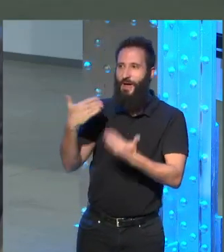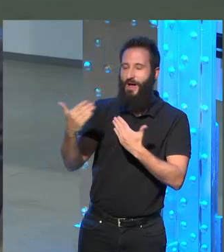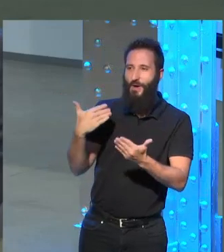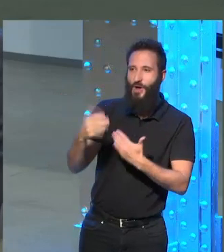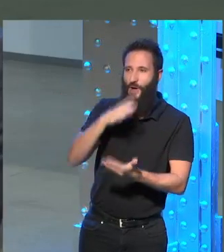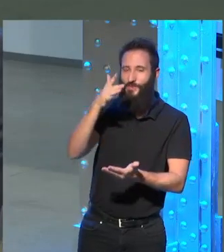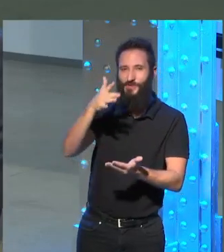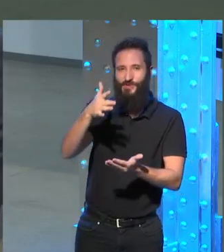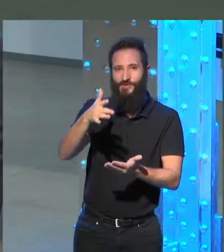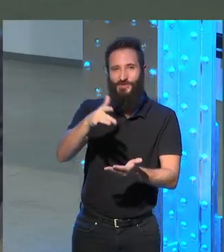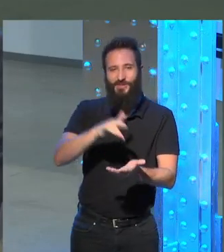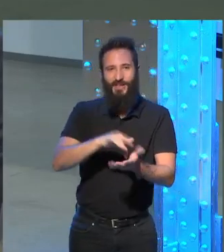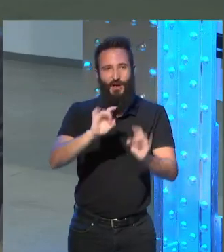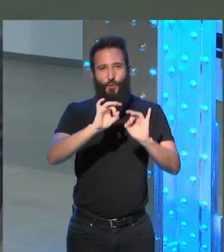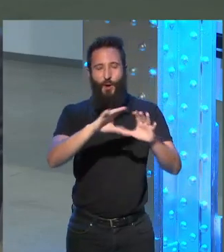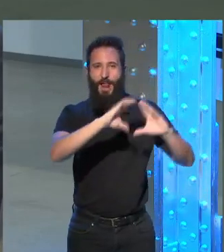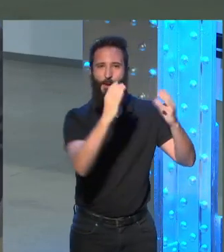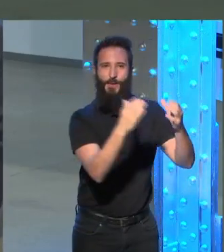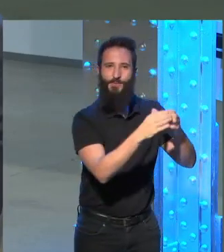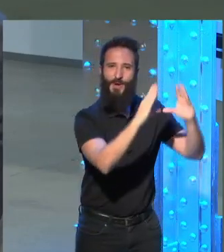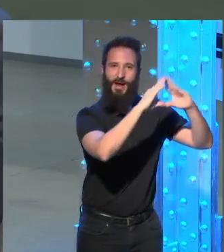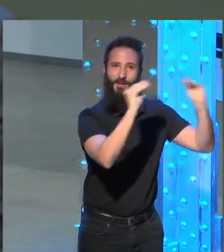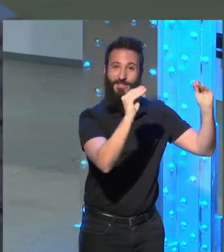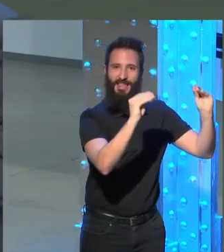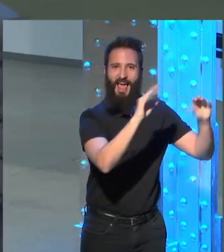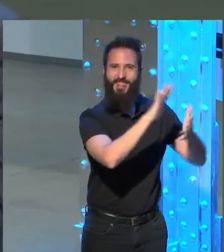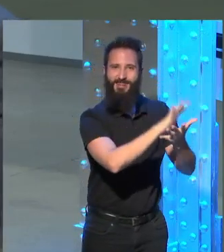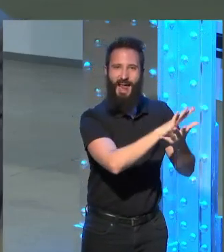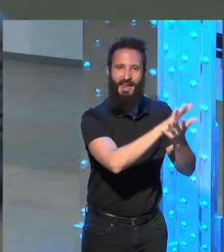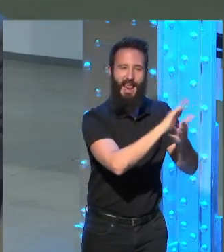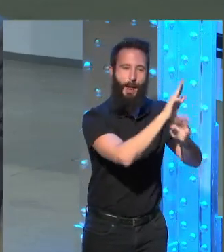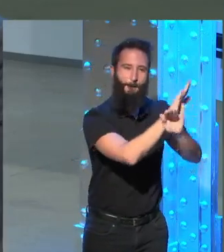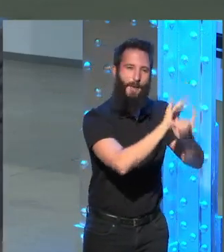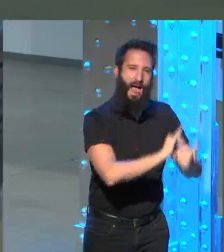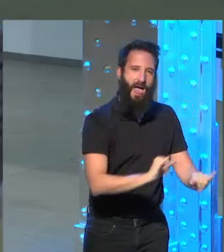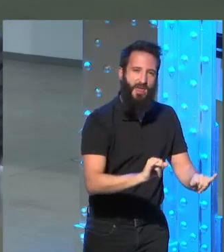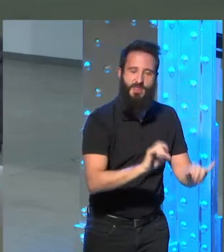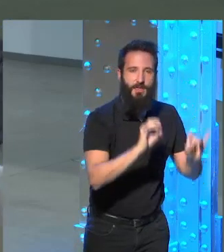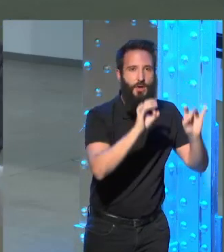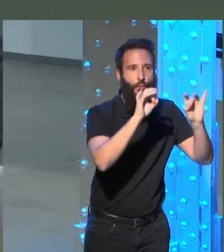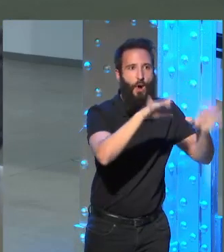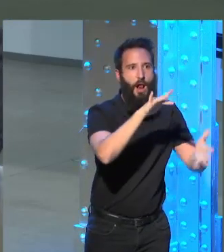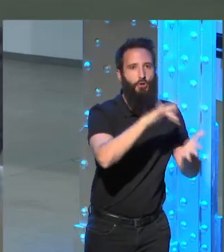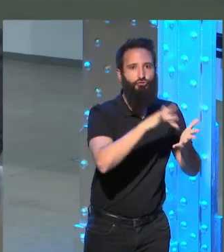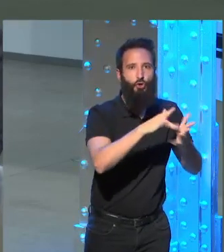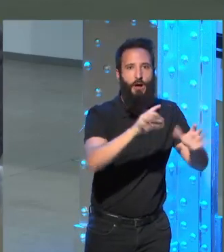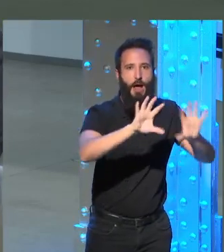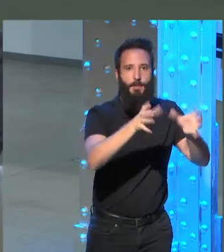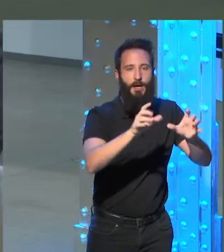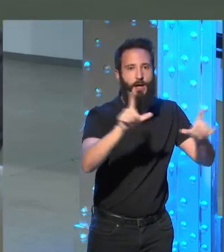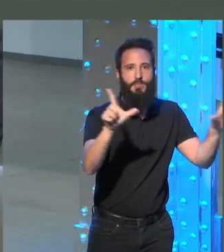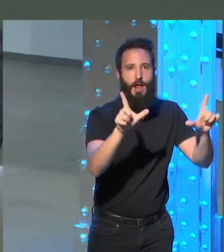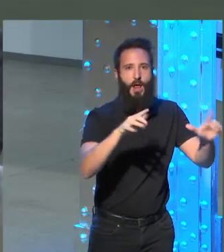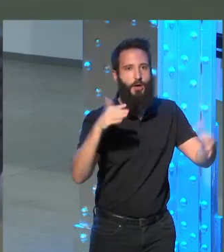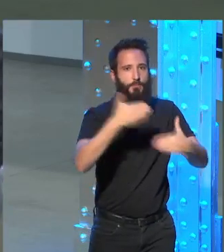ese recinto de paz que es Princeton todo ese desbordamiento mediático que acompaña el